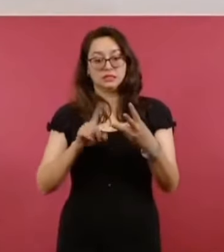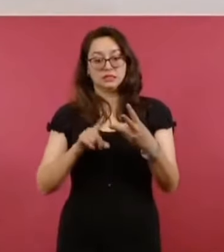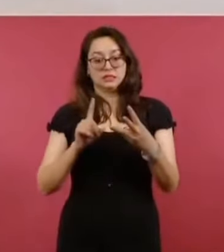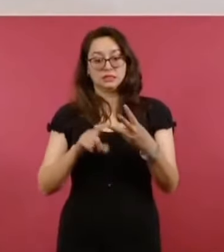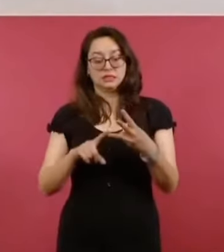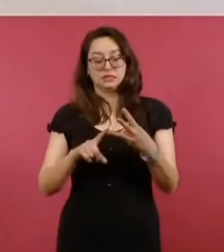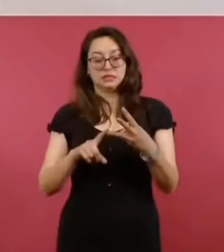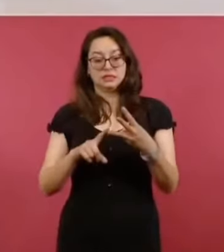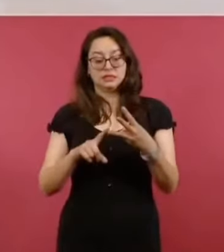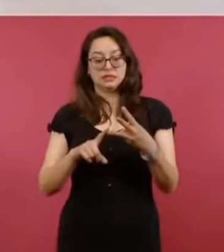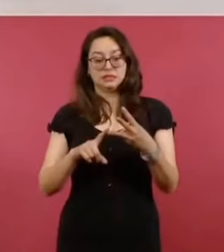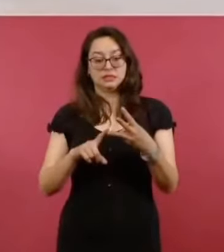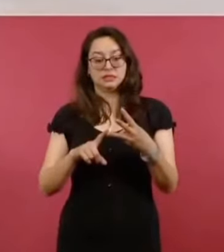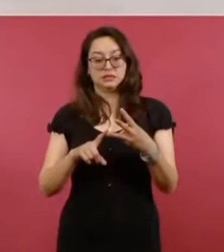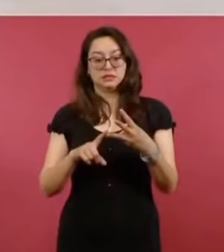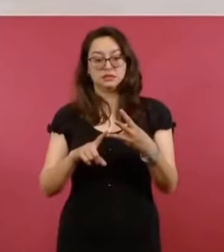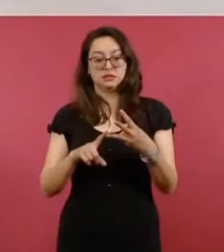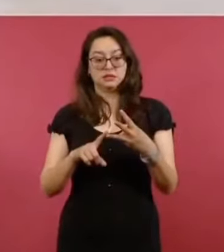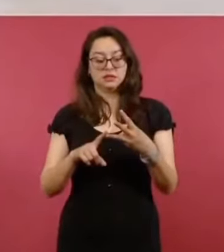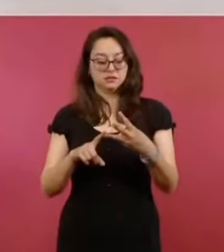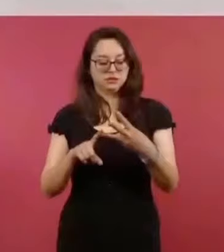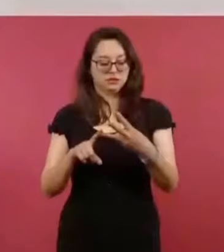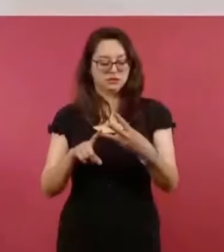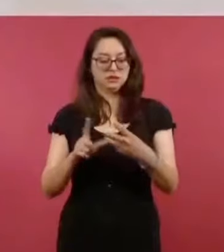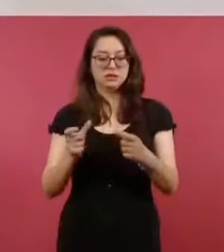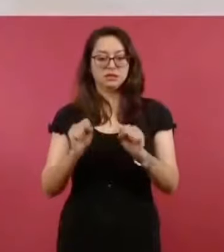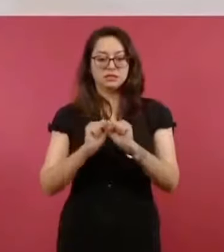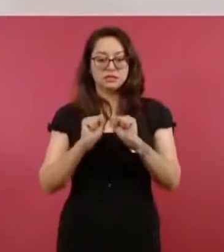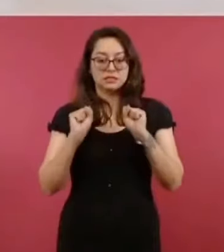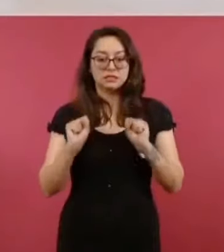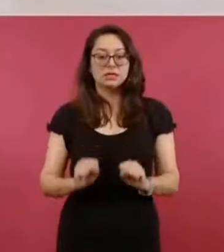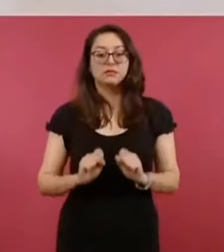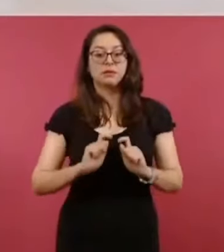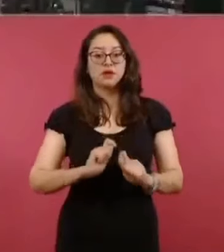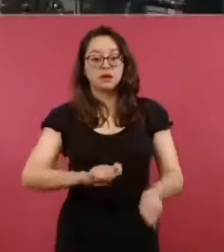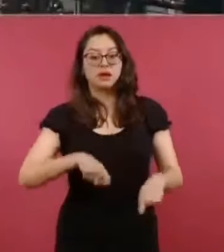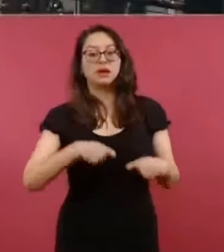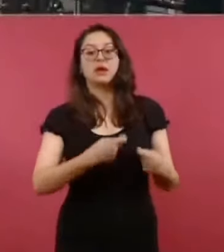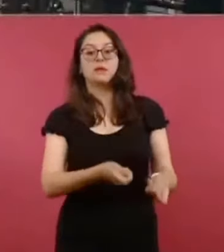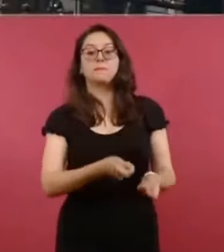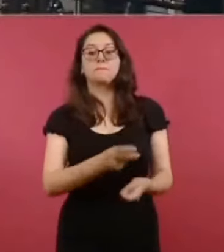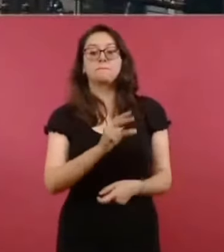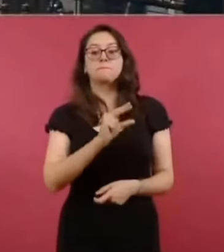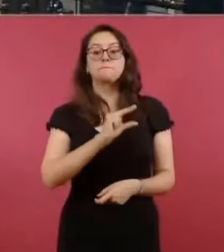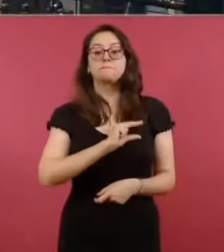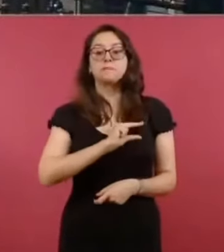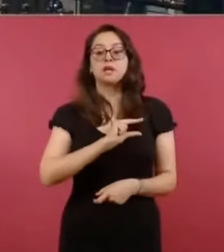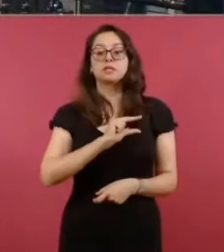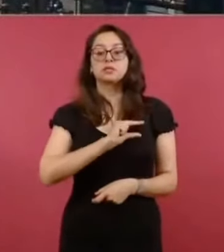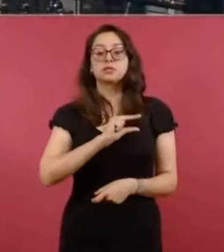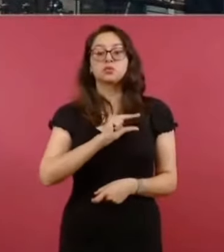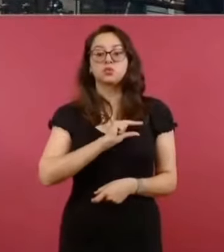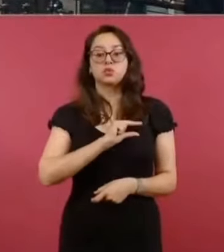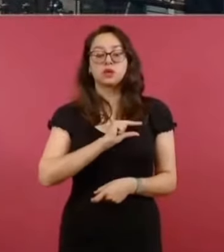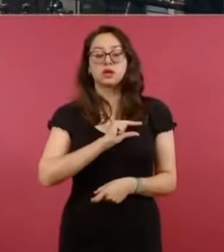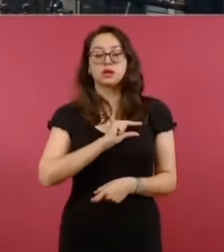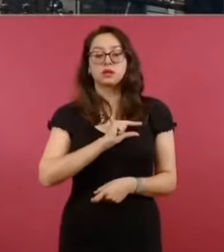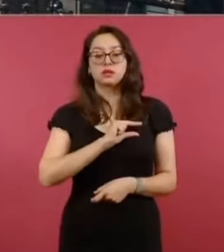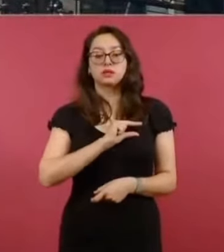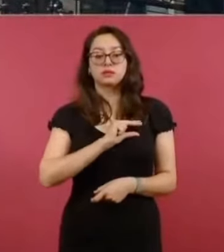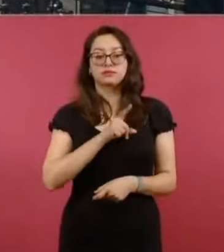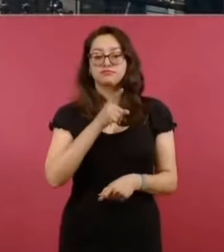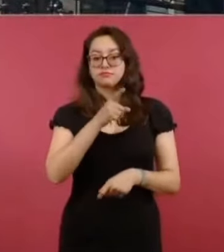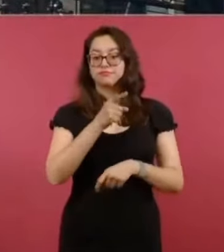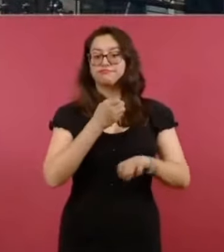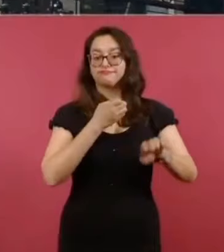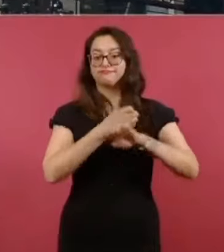subrogados o subcontratados en el